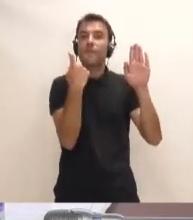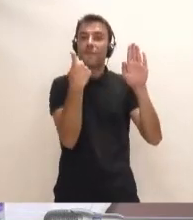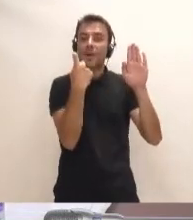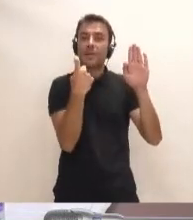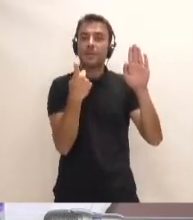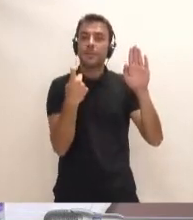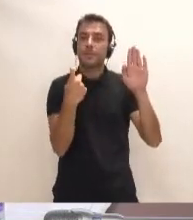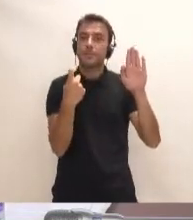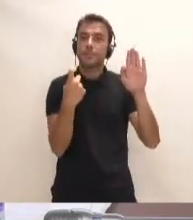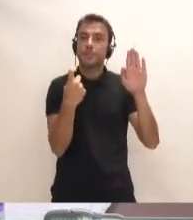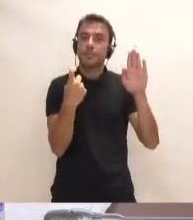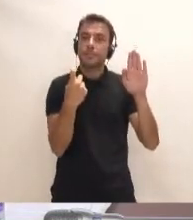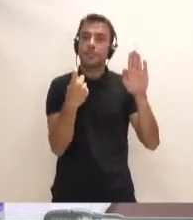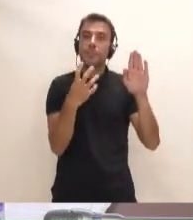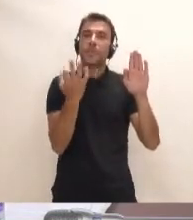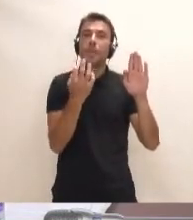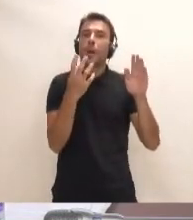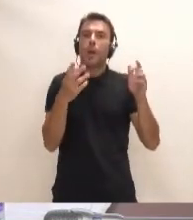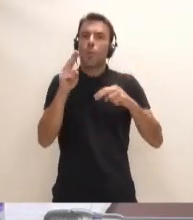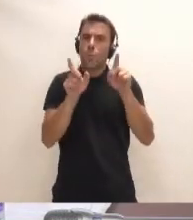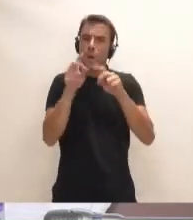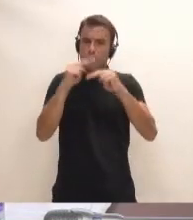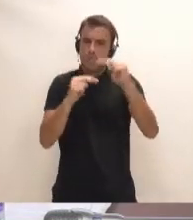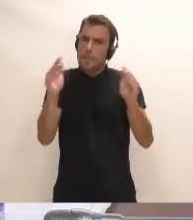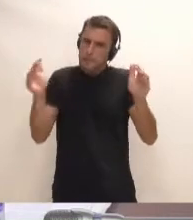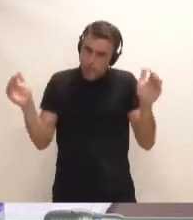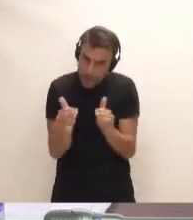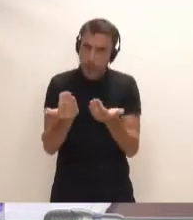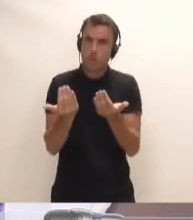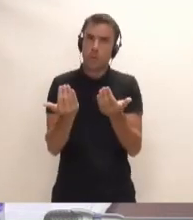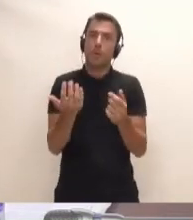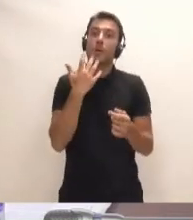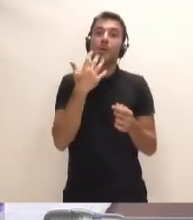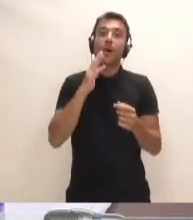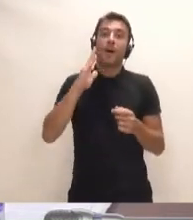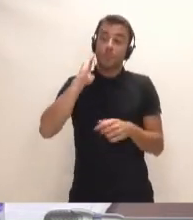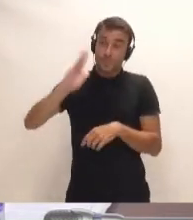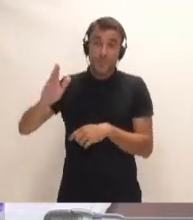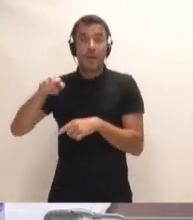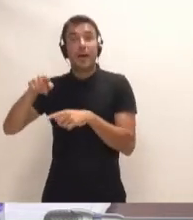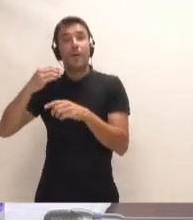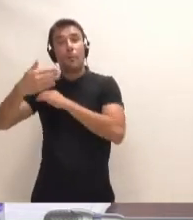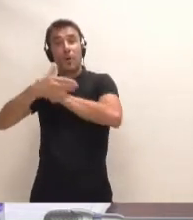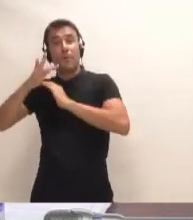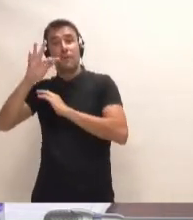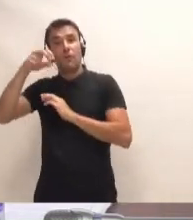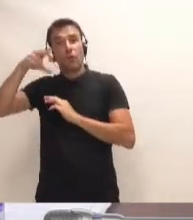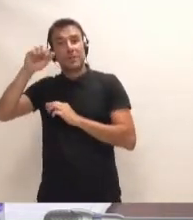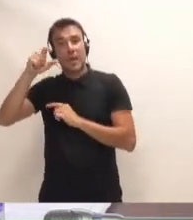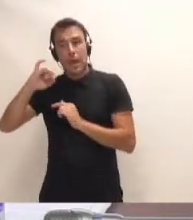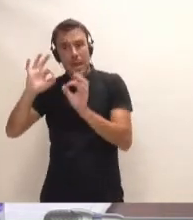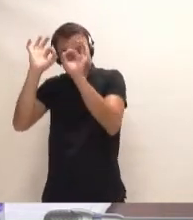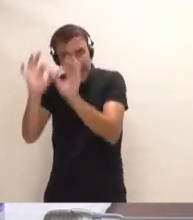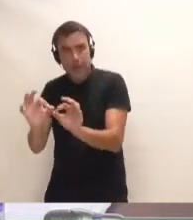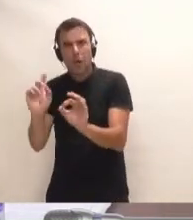por qué no se hace más pequeño, por qué la afectación que se produce con el puerto de Fonsalía se hace exactamente donde está y no un